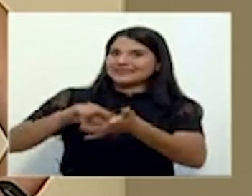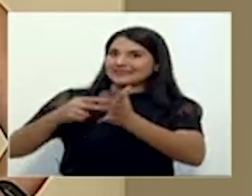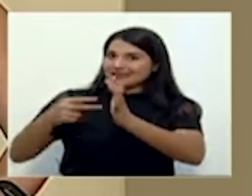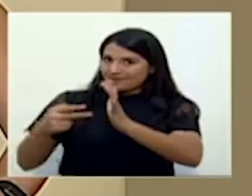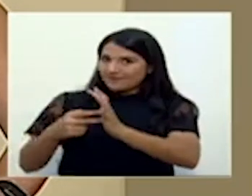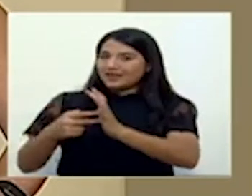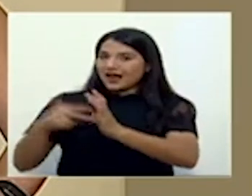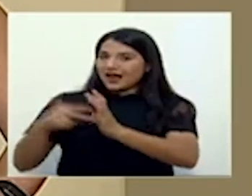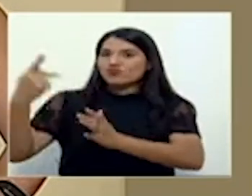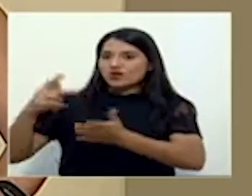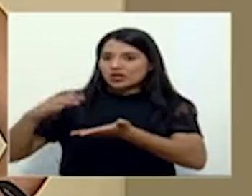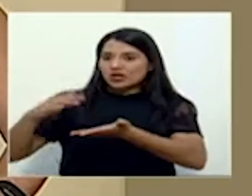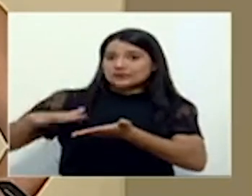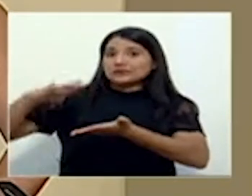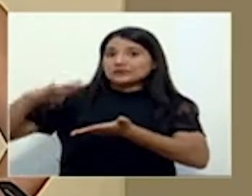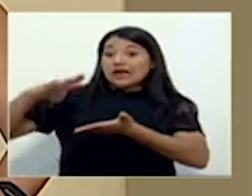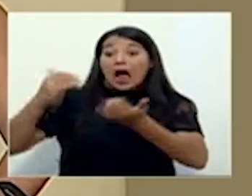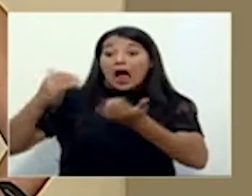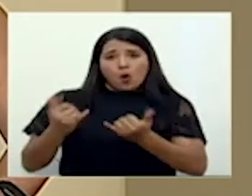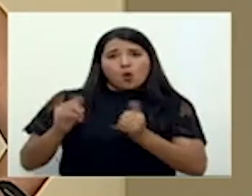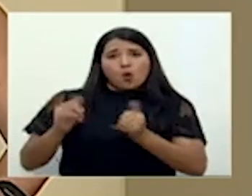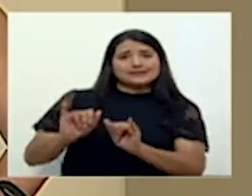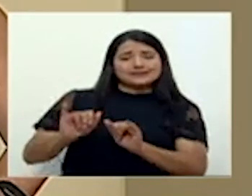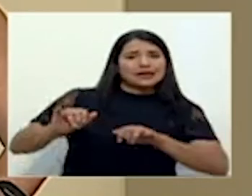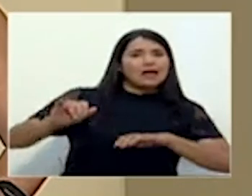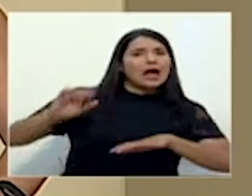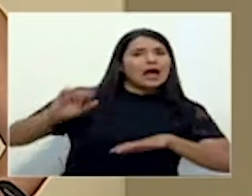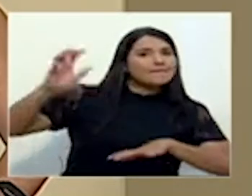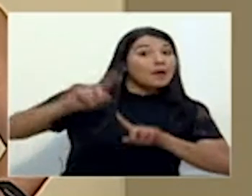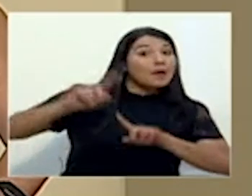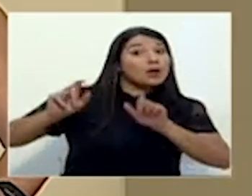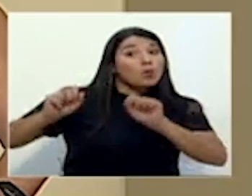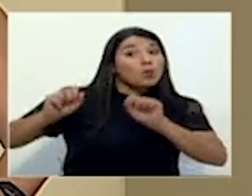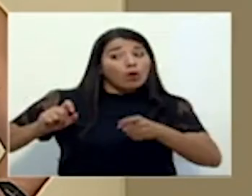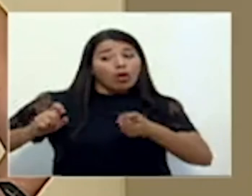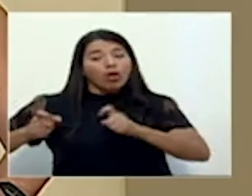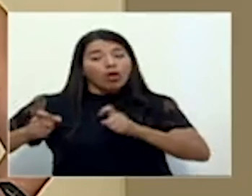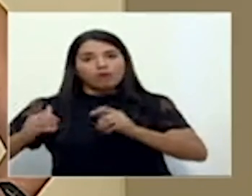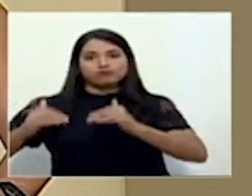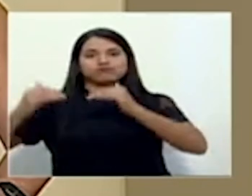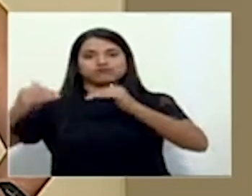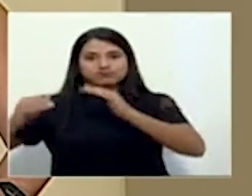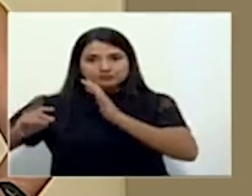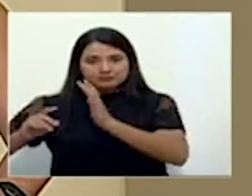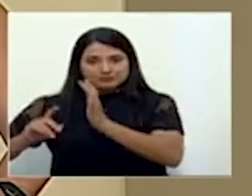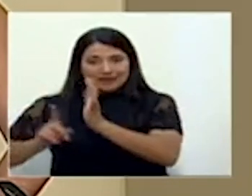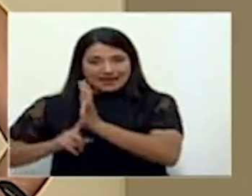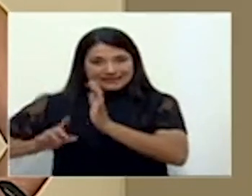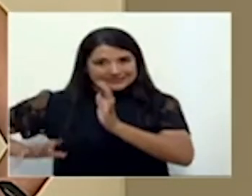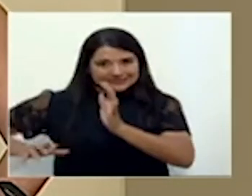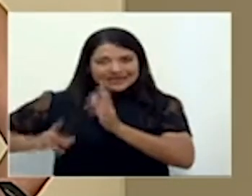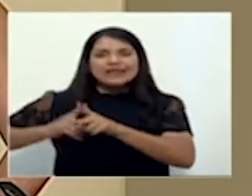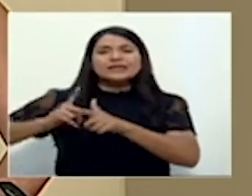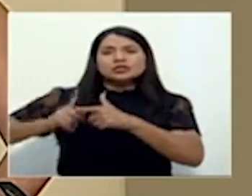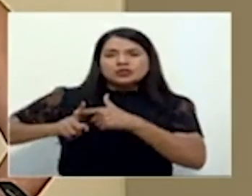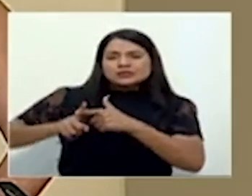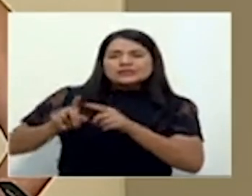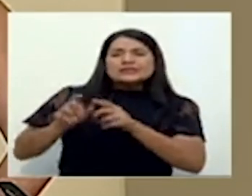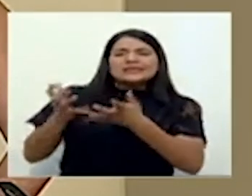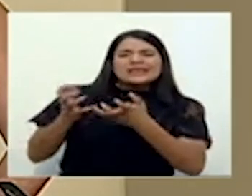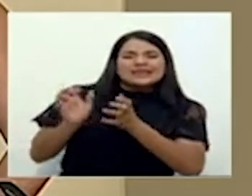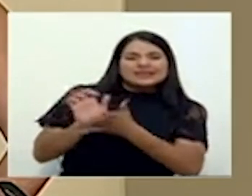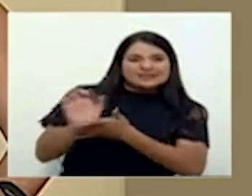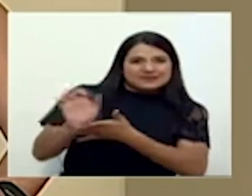les recomienda intensificar la supervisión del cumplimiento de los protocolos, desde policías municipales,